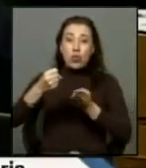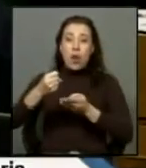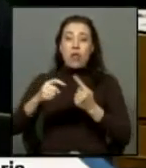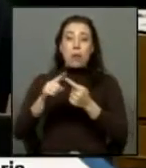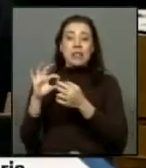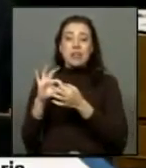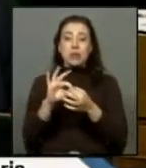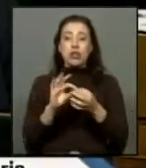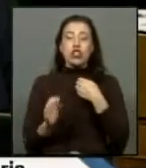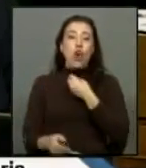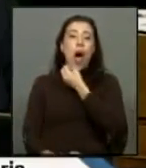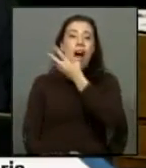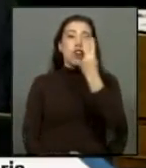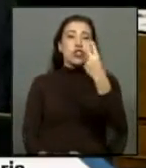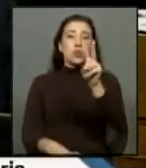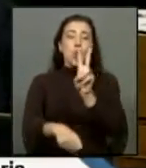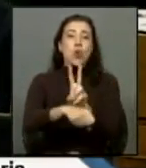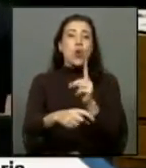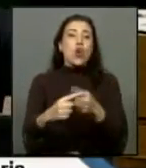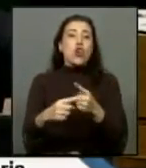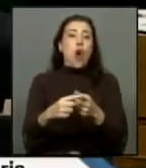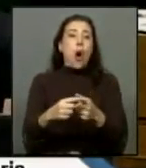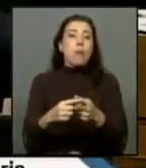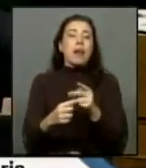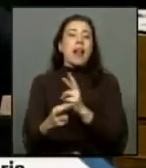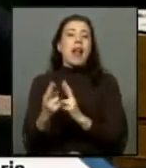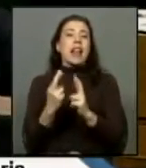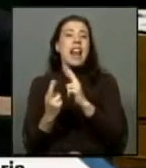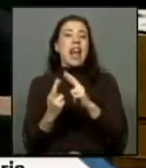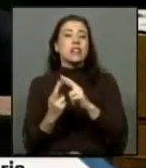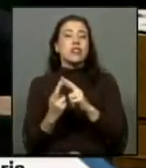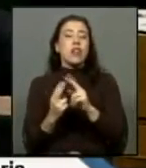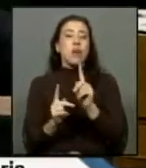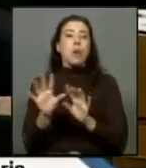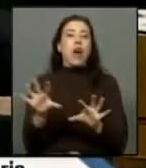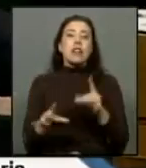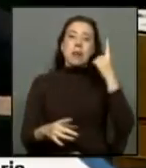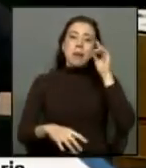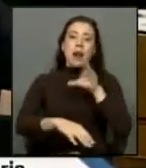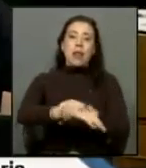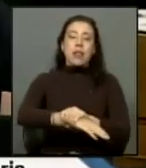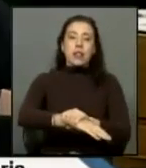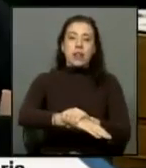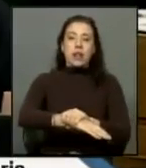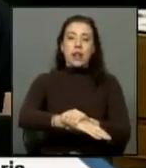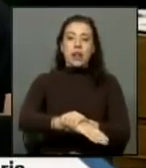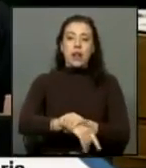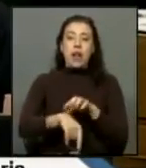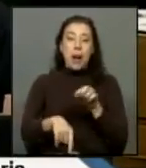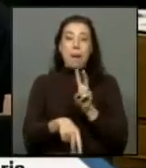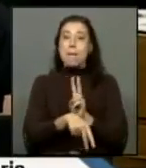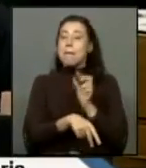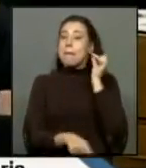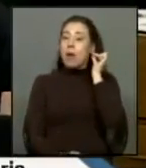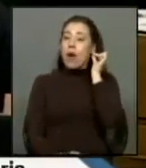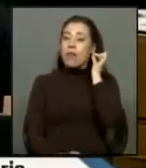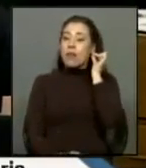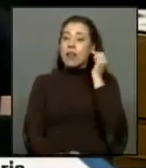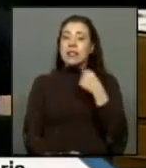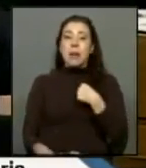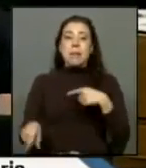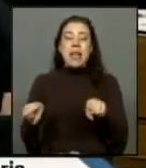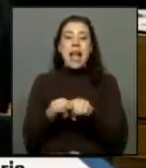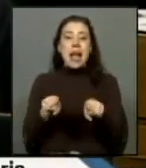eso dije su nombre como que hubiera estado involucrada en algún hecho para detenerla esa profesora es mi